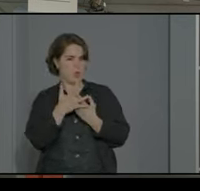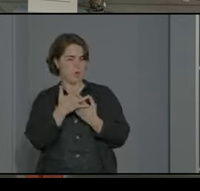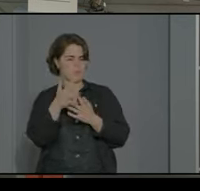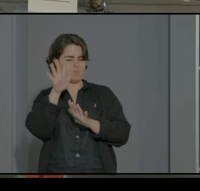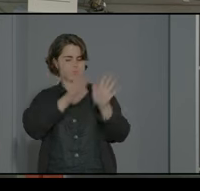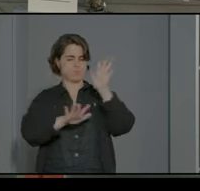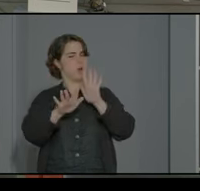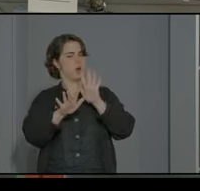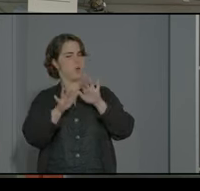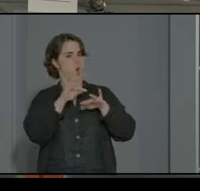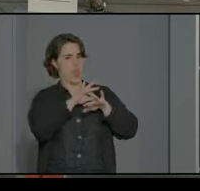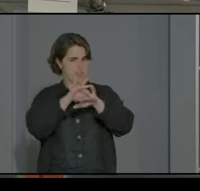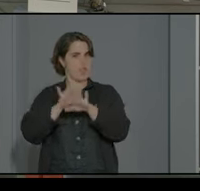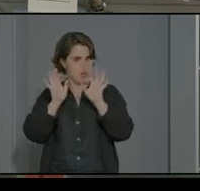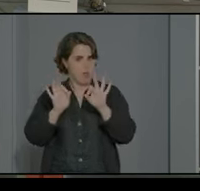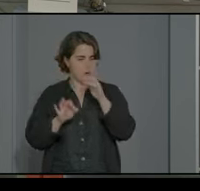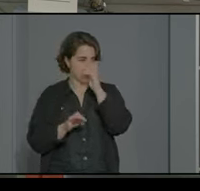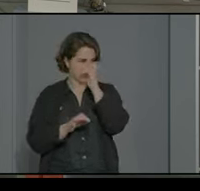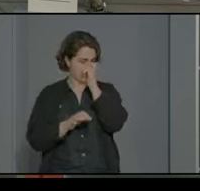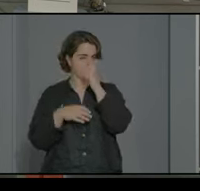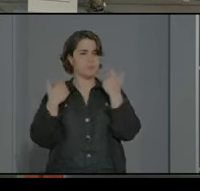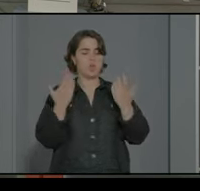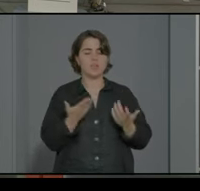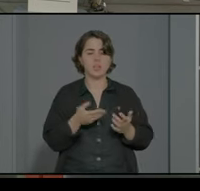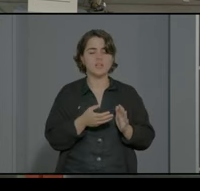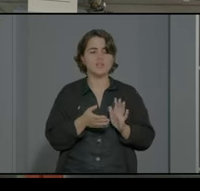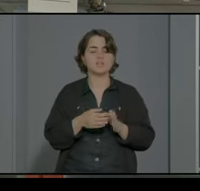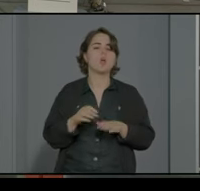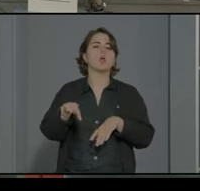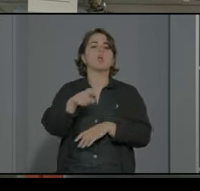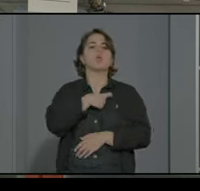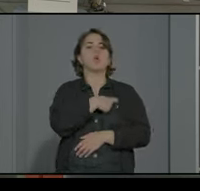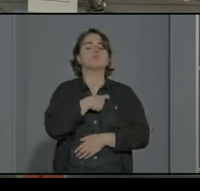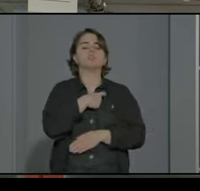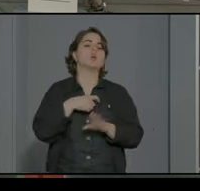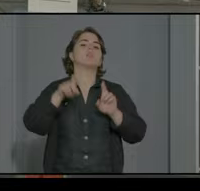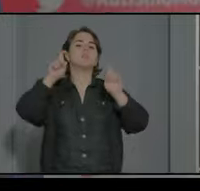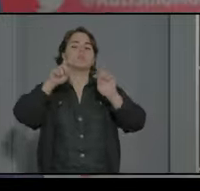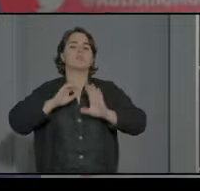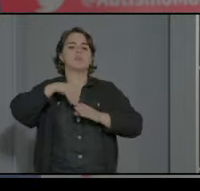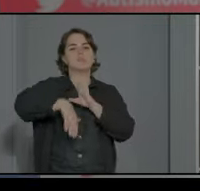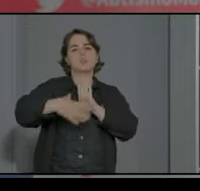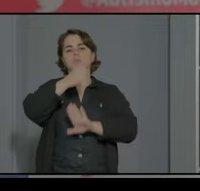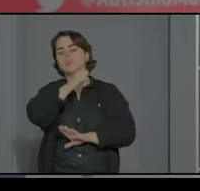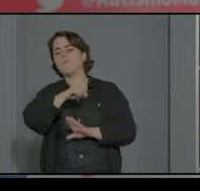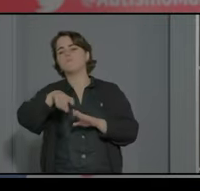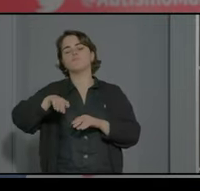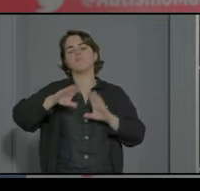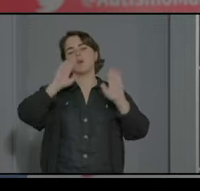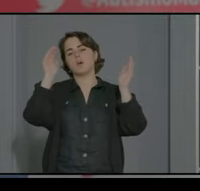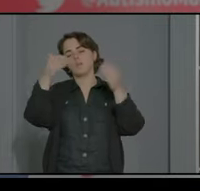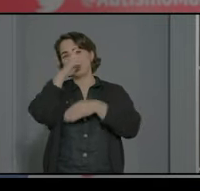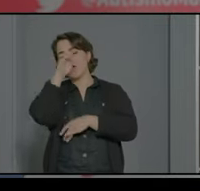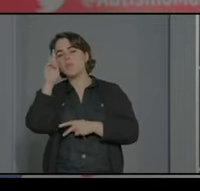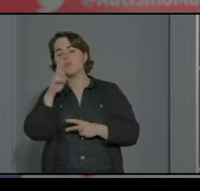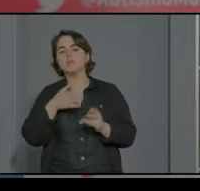orientación bueno en esta línea en la comisión de educación de la Federación de Autismo de Madrid estamos trabajando en una